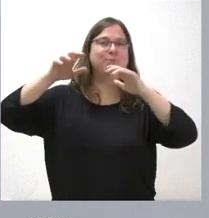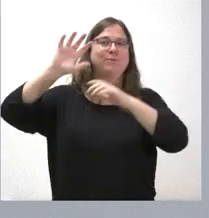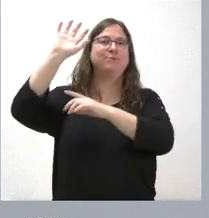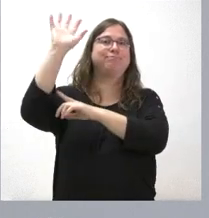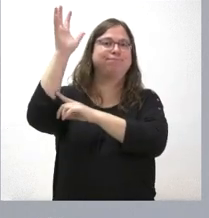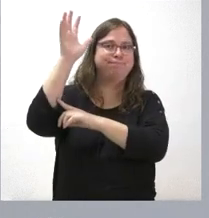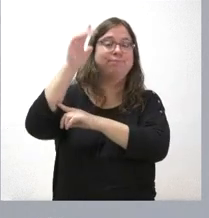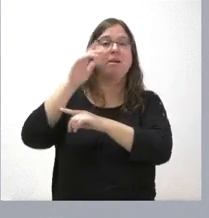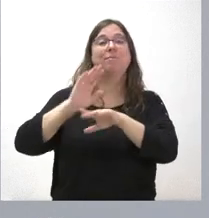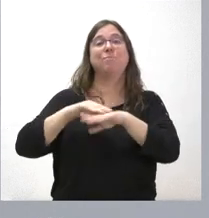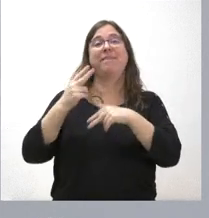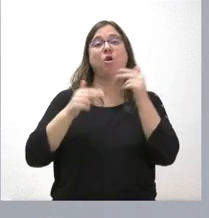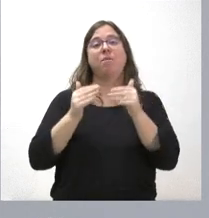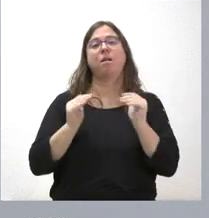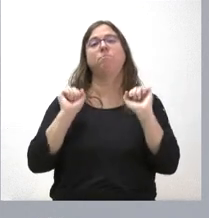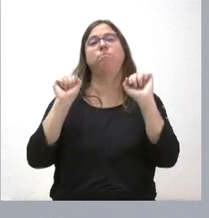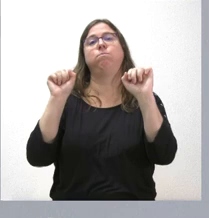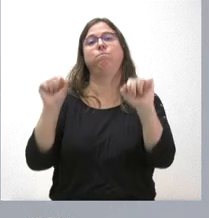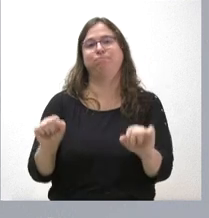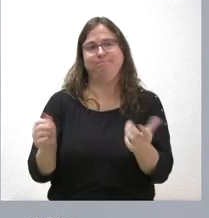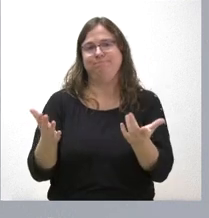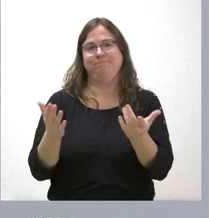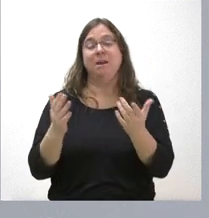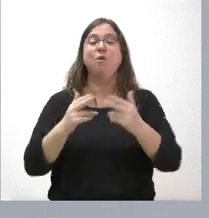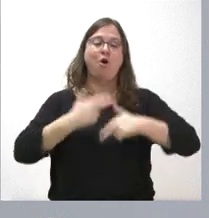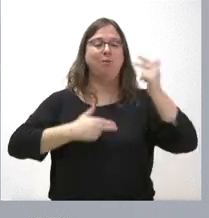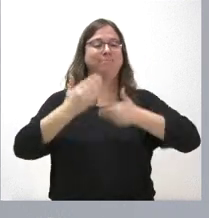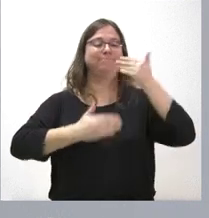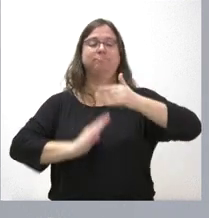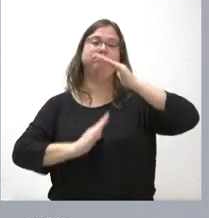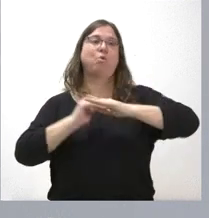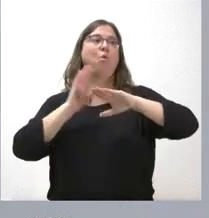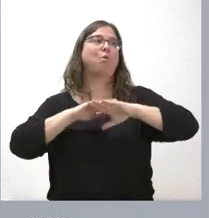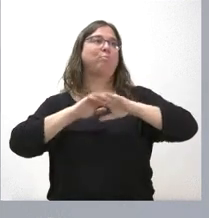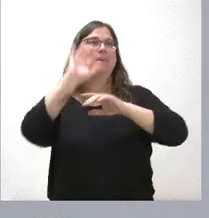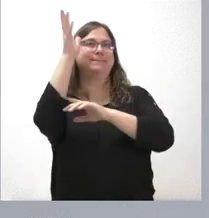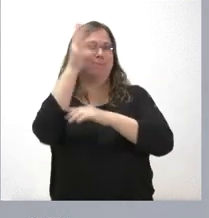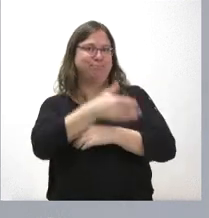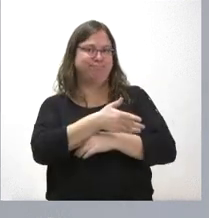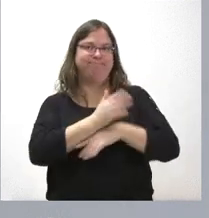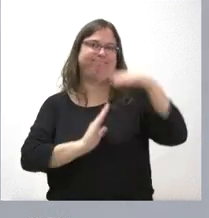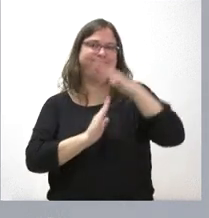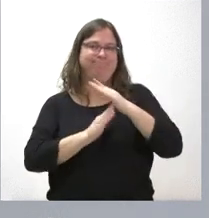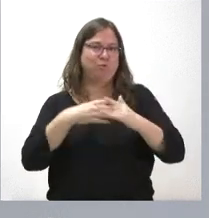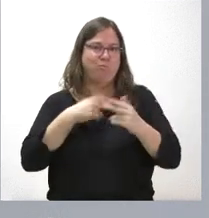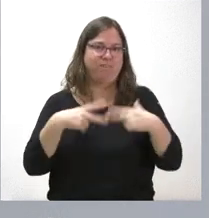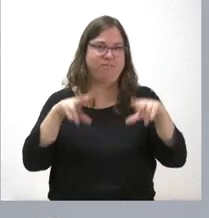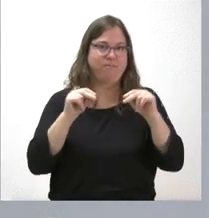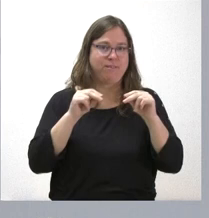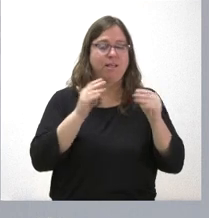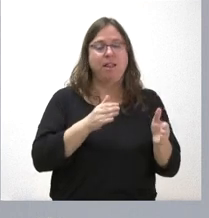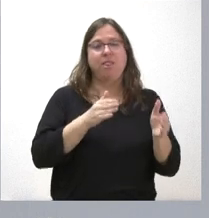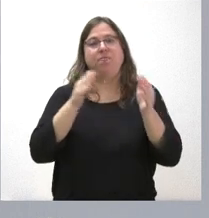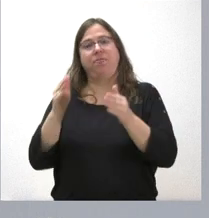retrasar algunas obras que puedan hacer que algunas obras que estaban previstas su certificación antes de finalizar el ejercicio no lo puedan realizar y tengan que